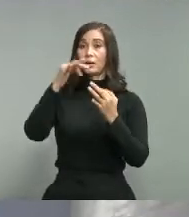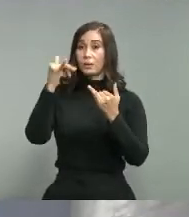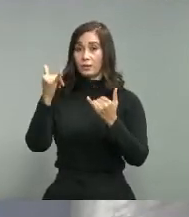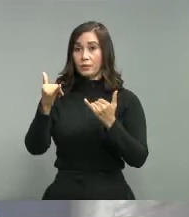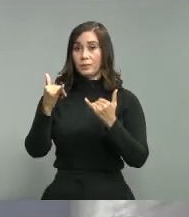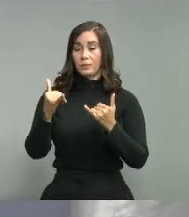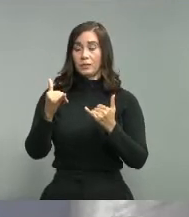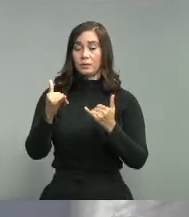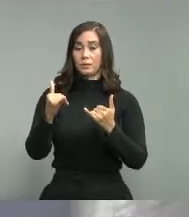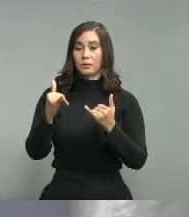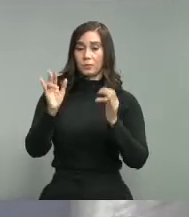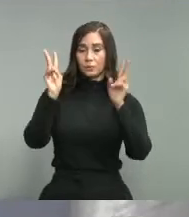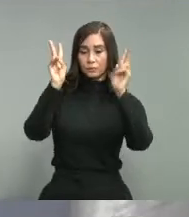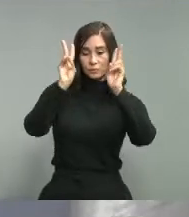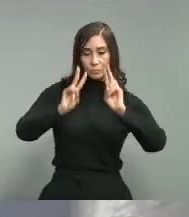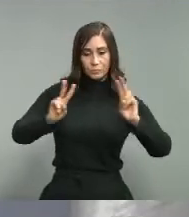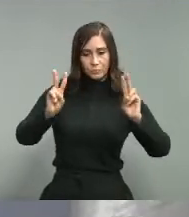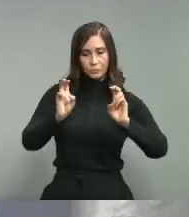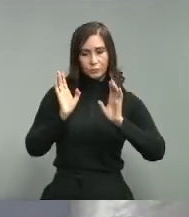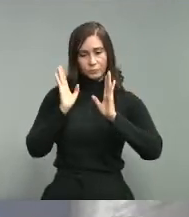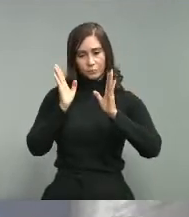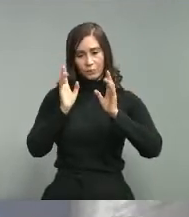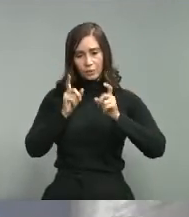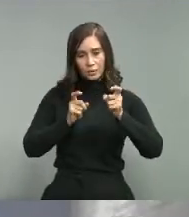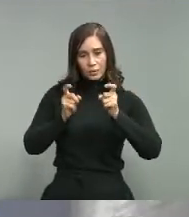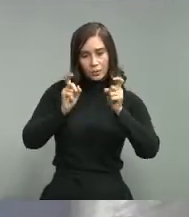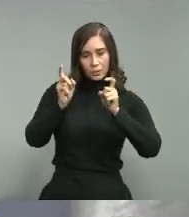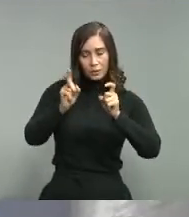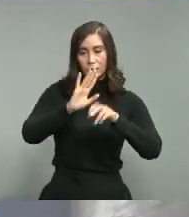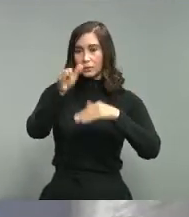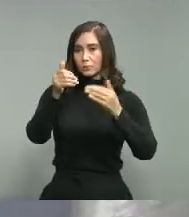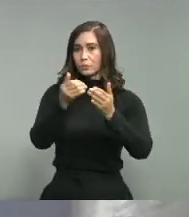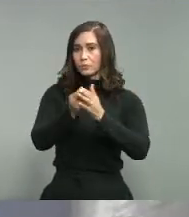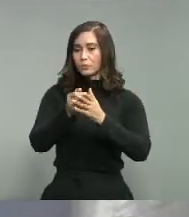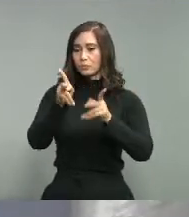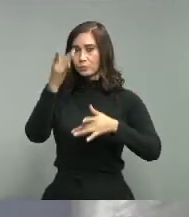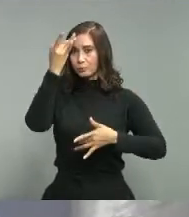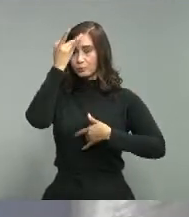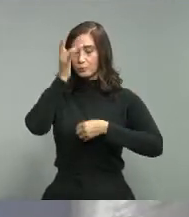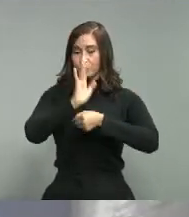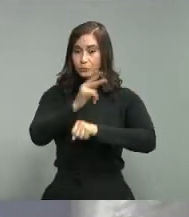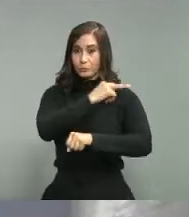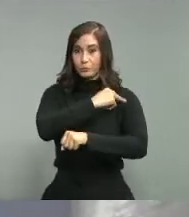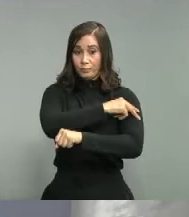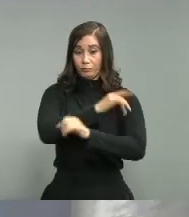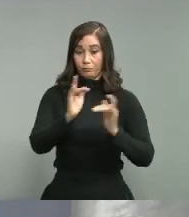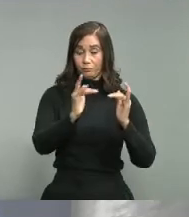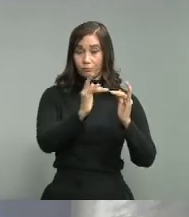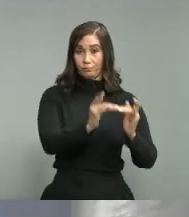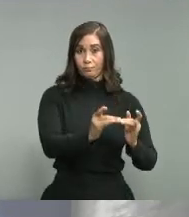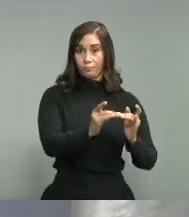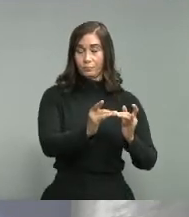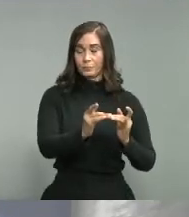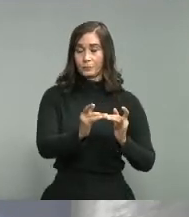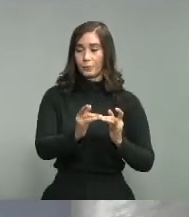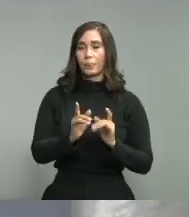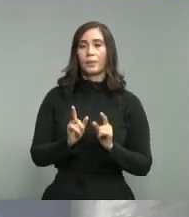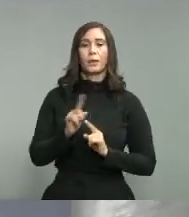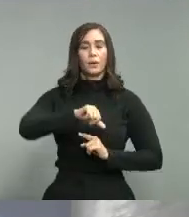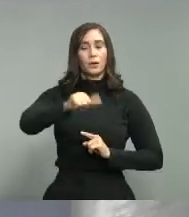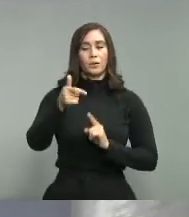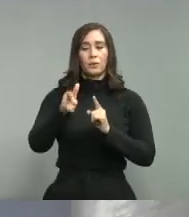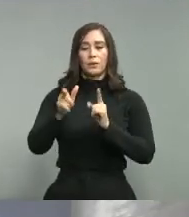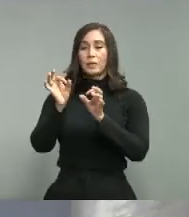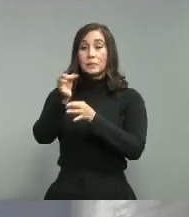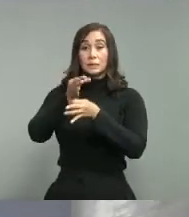el monitoreo que vamos llevando de las hospitalizaciones. En el caso específico de San Francisco de